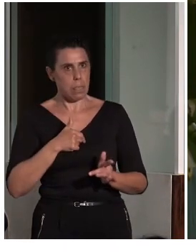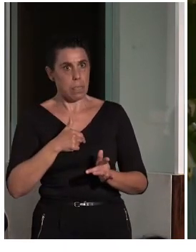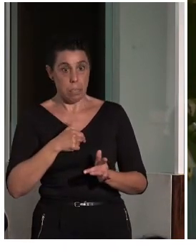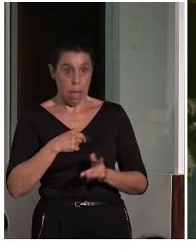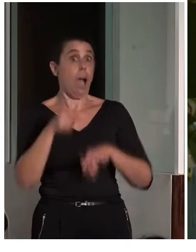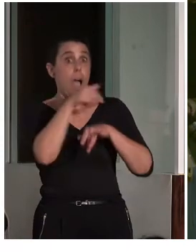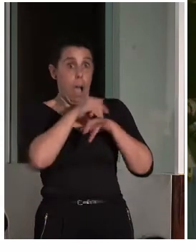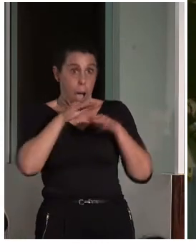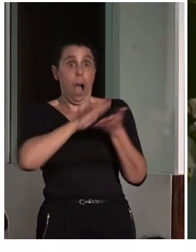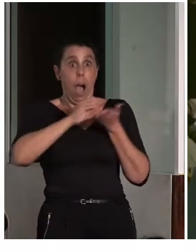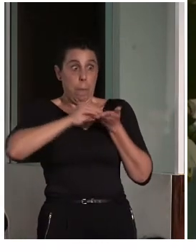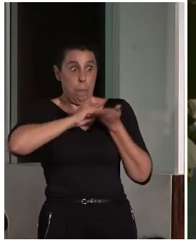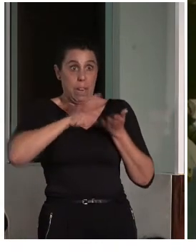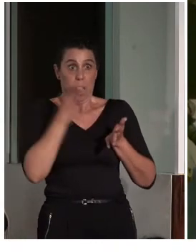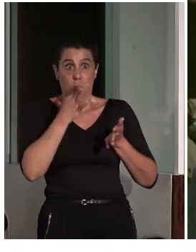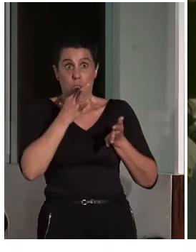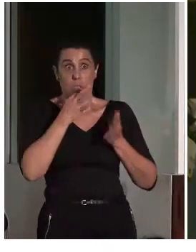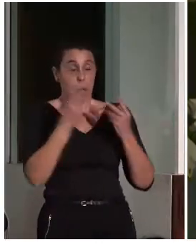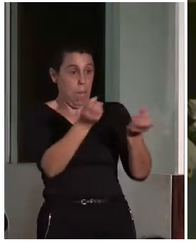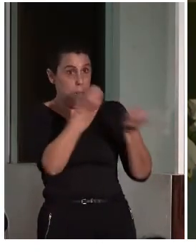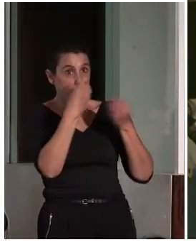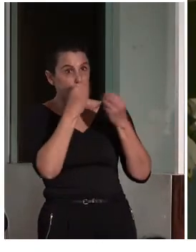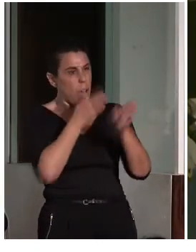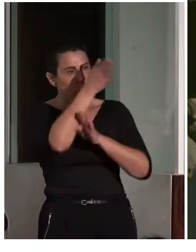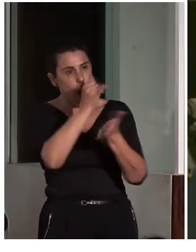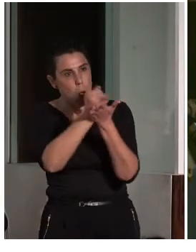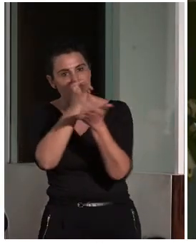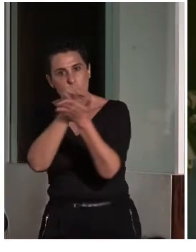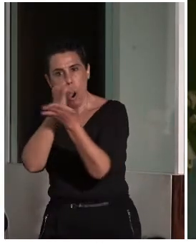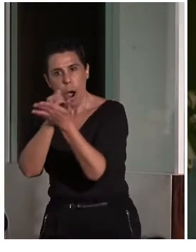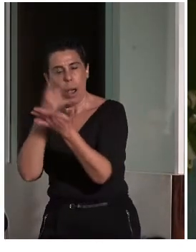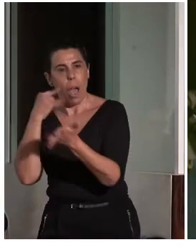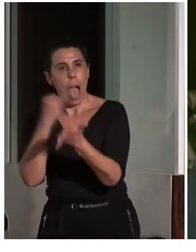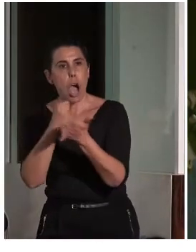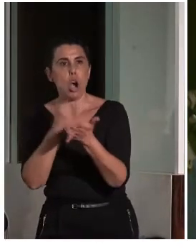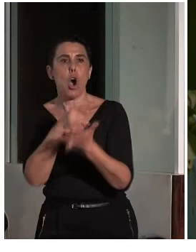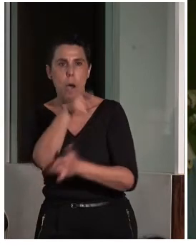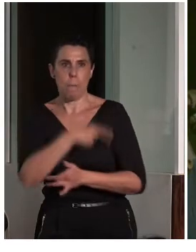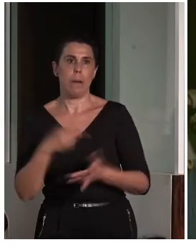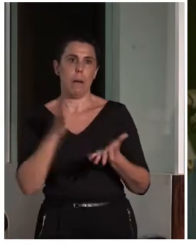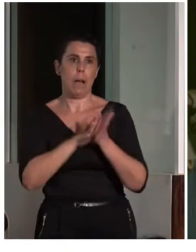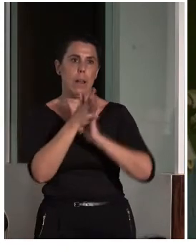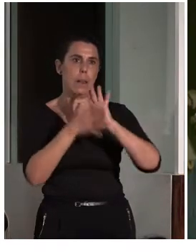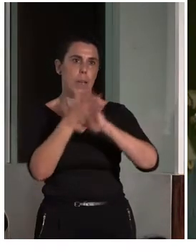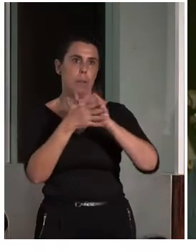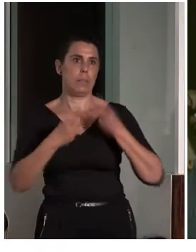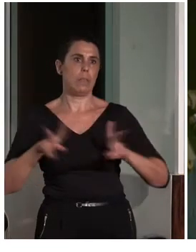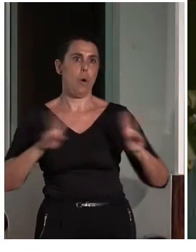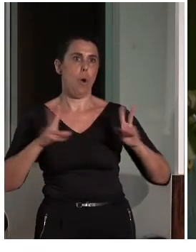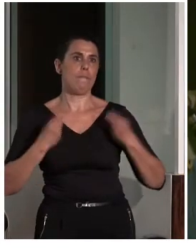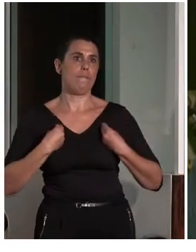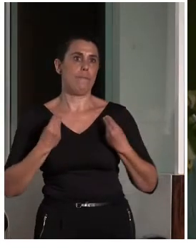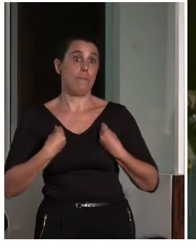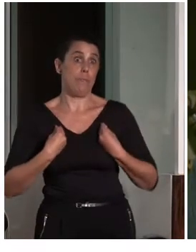y fuimos a colegios donde pudimos comprobar que es una lengua absolutamente viva, es decir, que hay personas, como muy bien ha dicho, que han